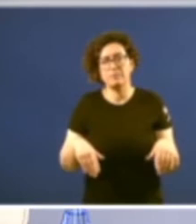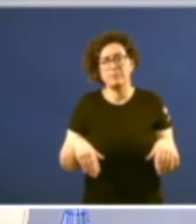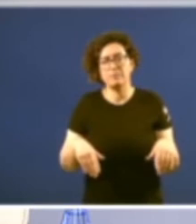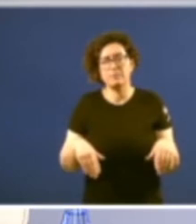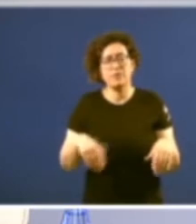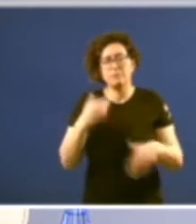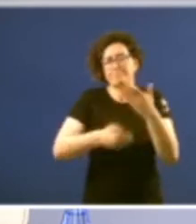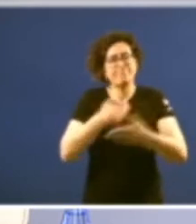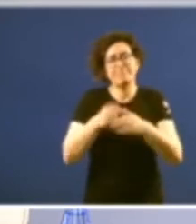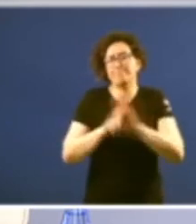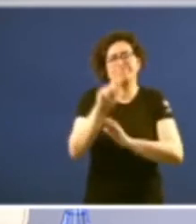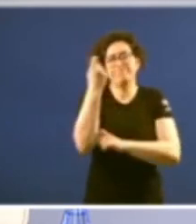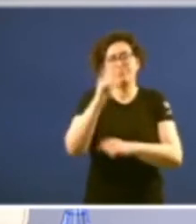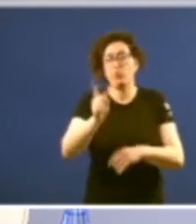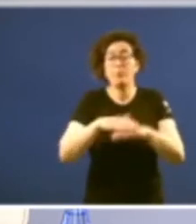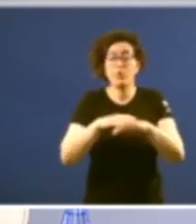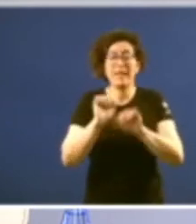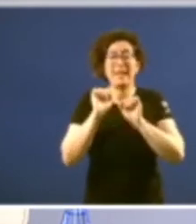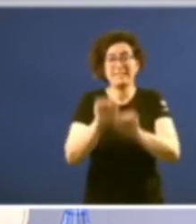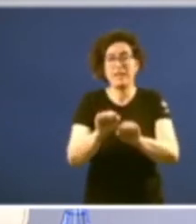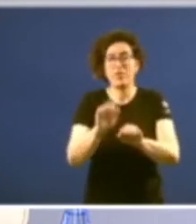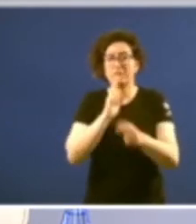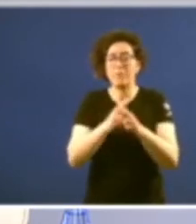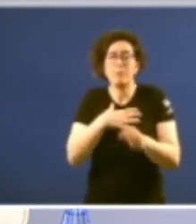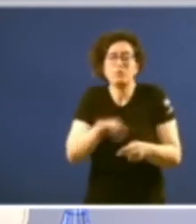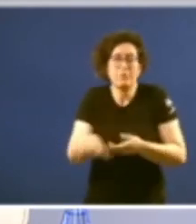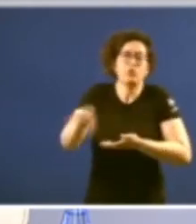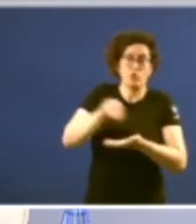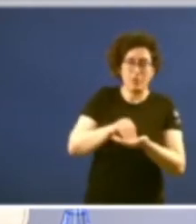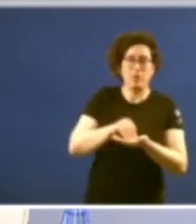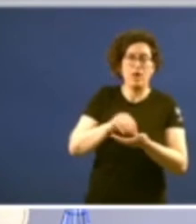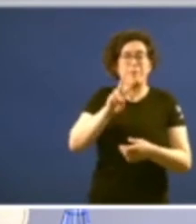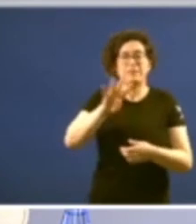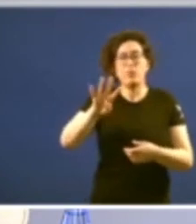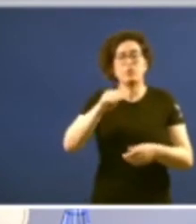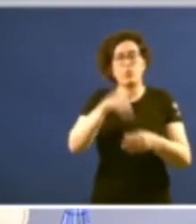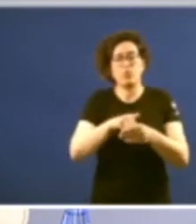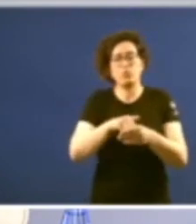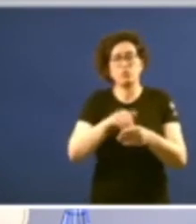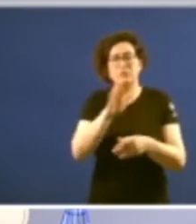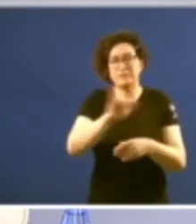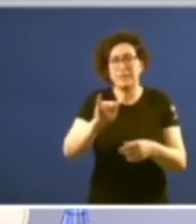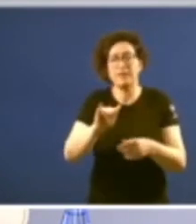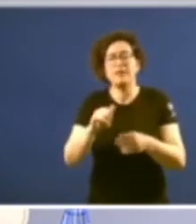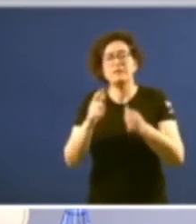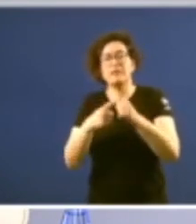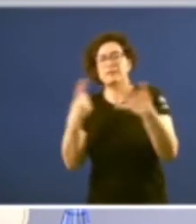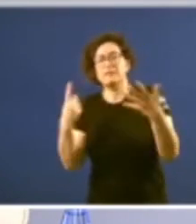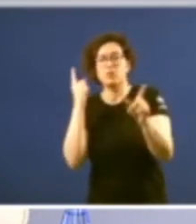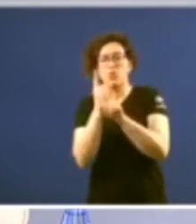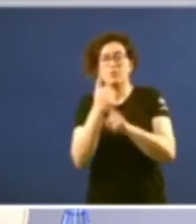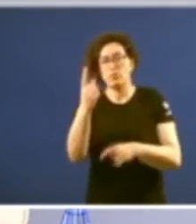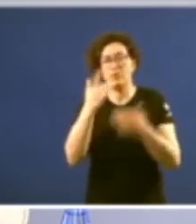adiante porque foi reseitada na toma en consideración por 24 votos a favor frente a 36 en contra e unha sola